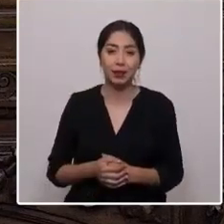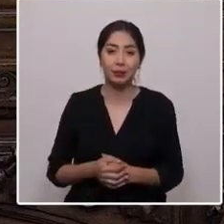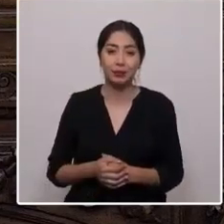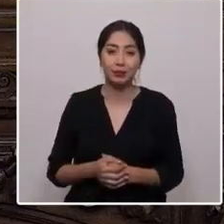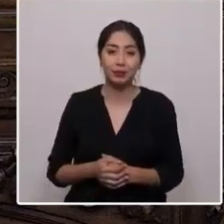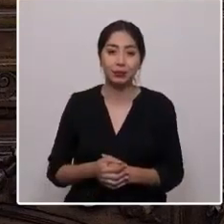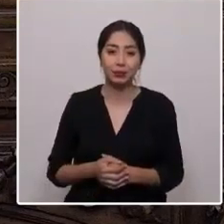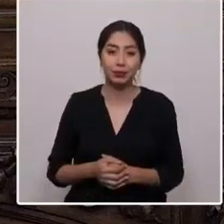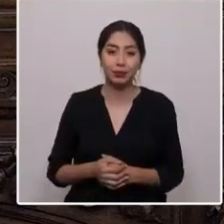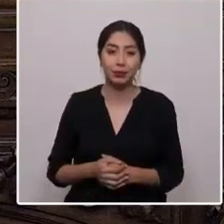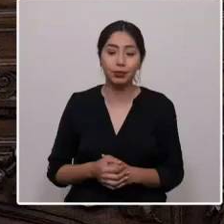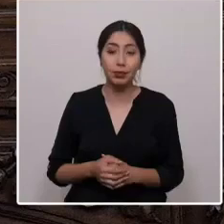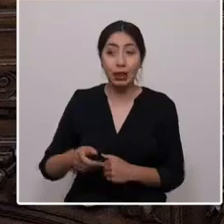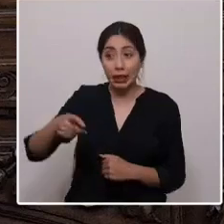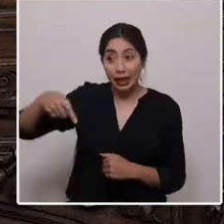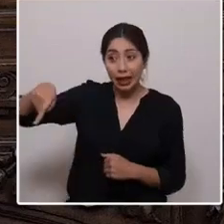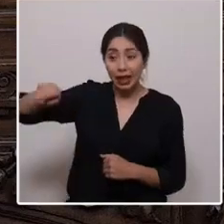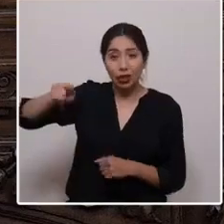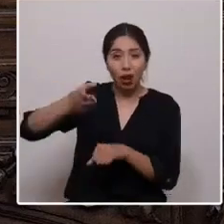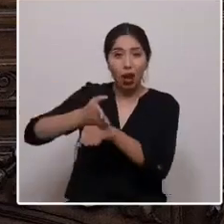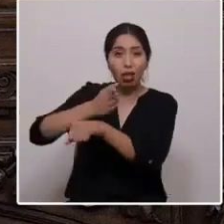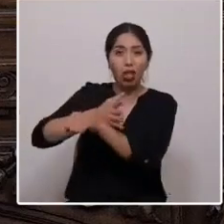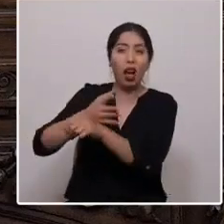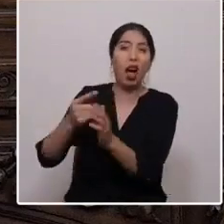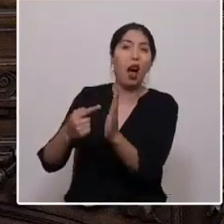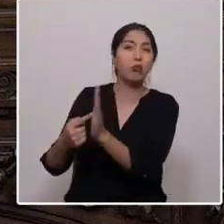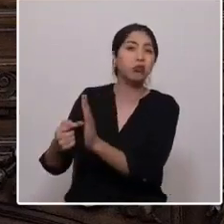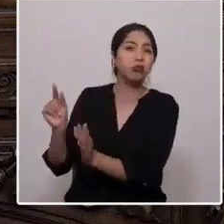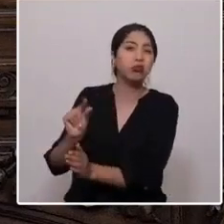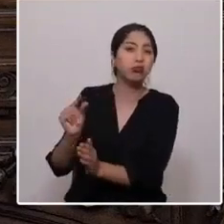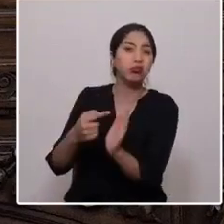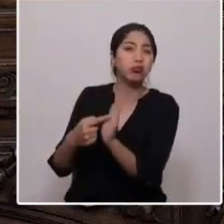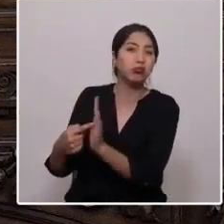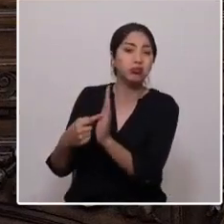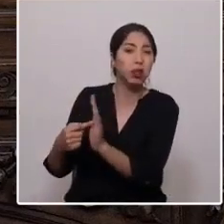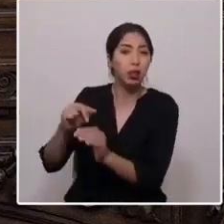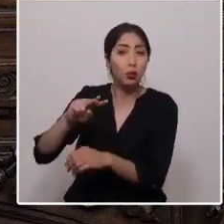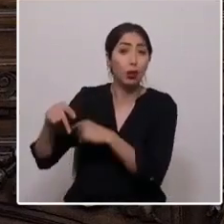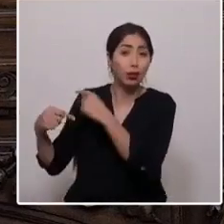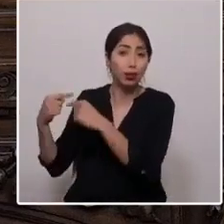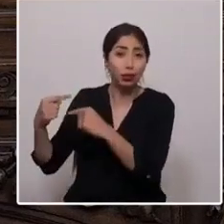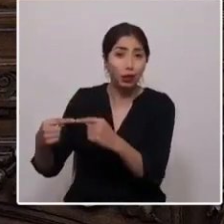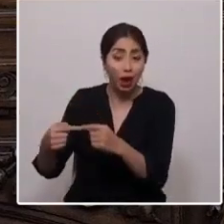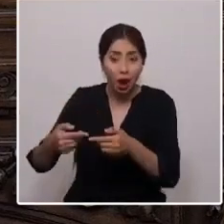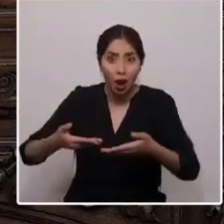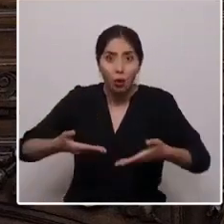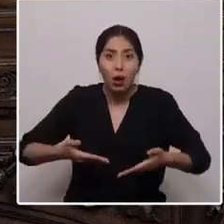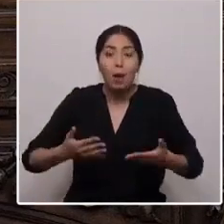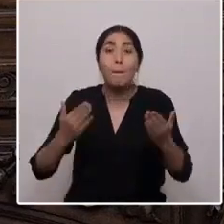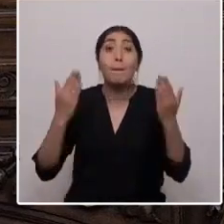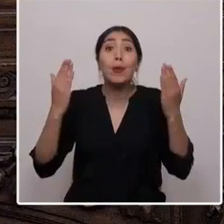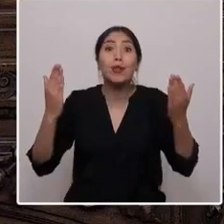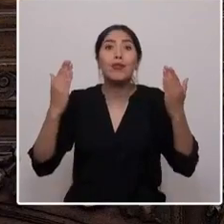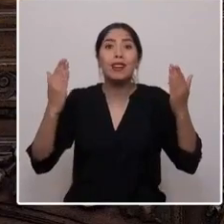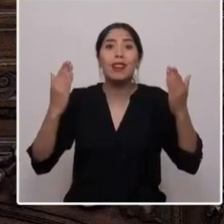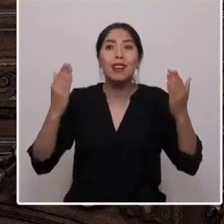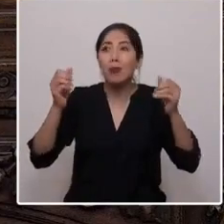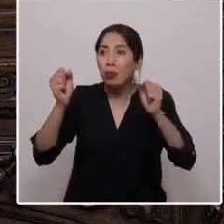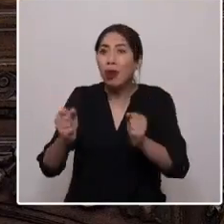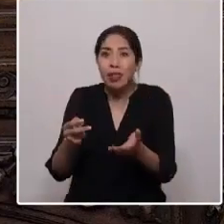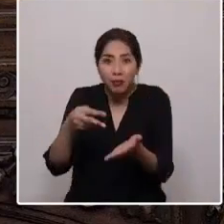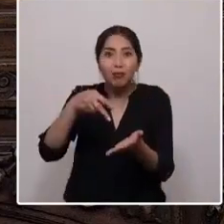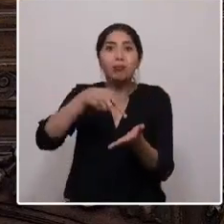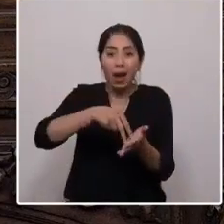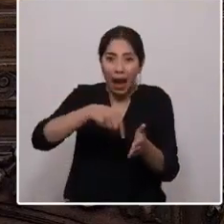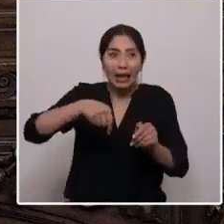que han sido invisibilizados en nuestra historia. Y hoy por fin tienen la oportunidad de verse representadas y